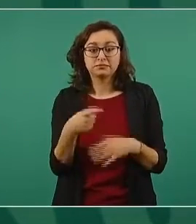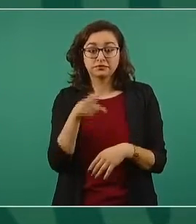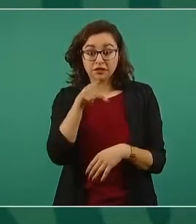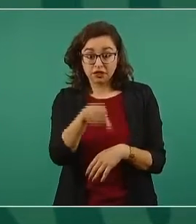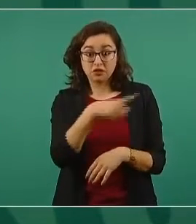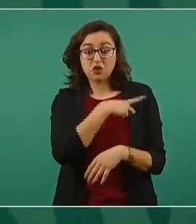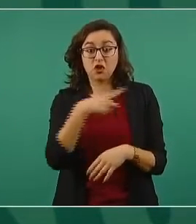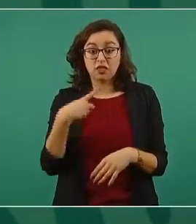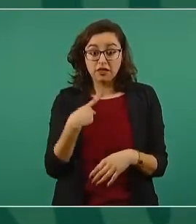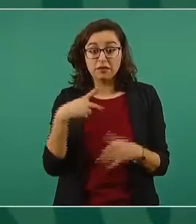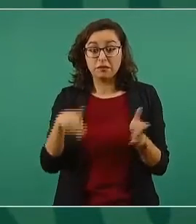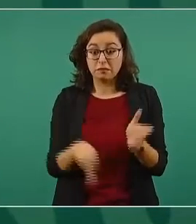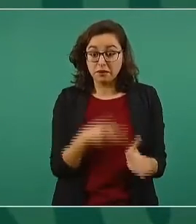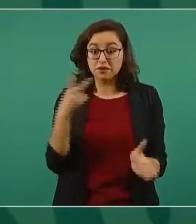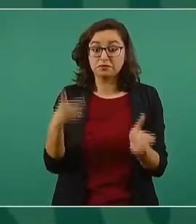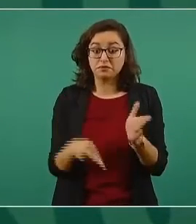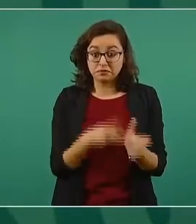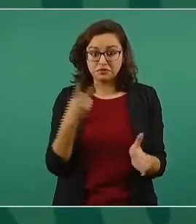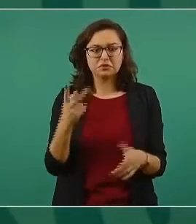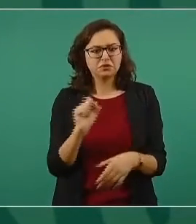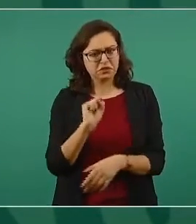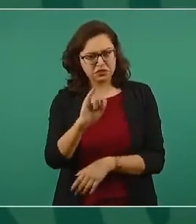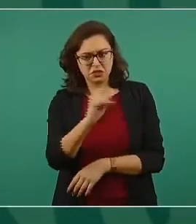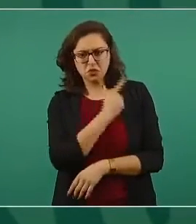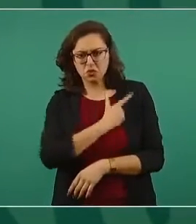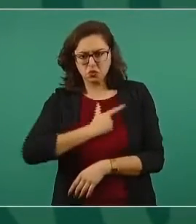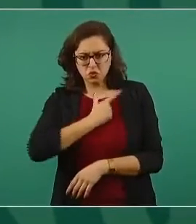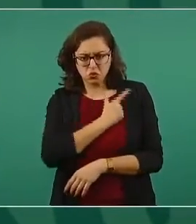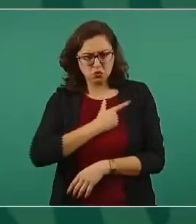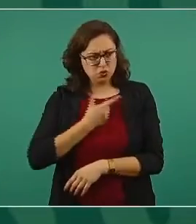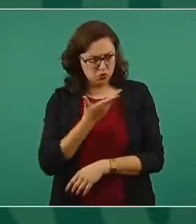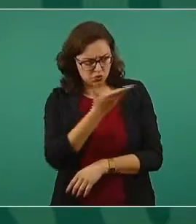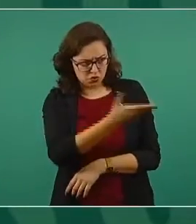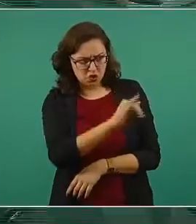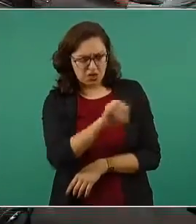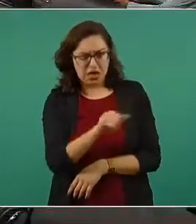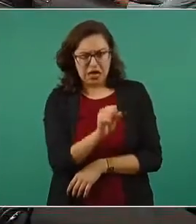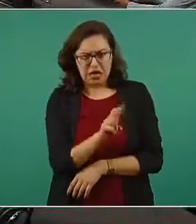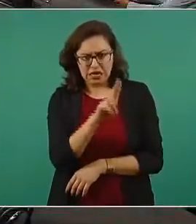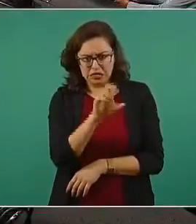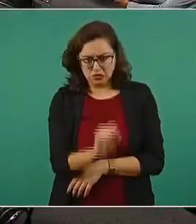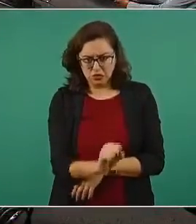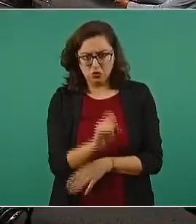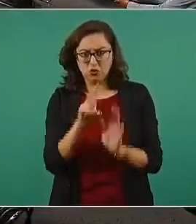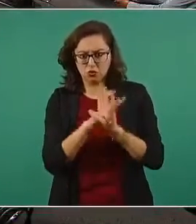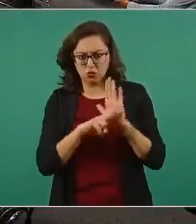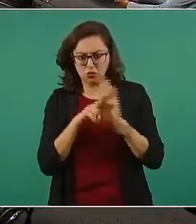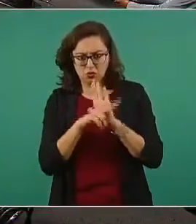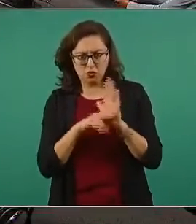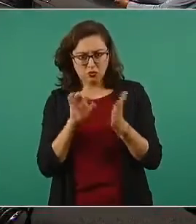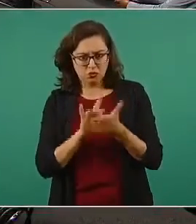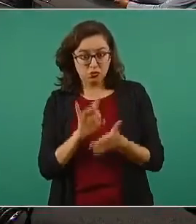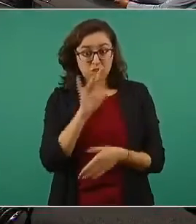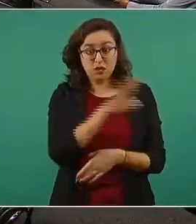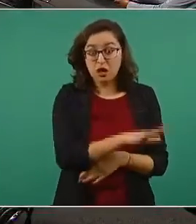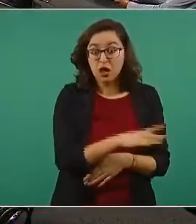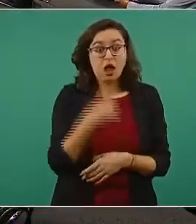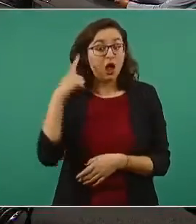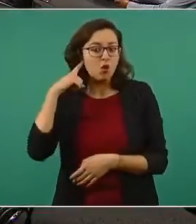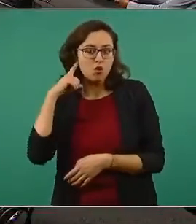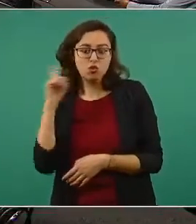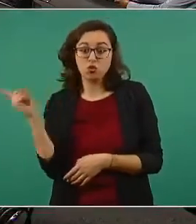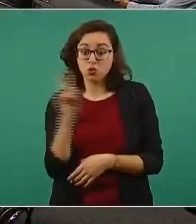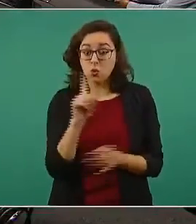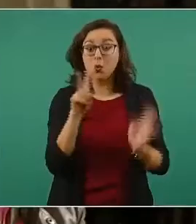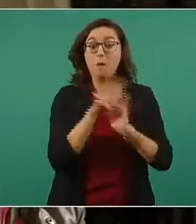repetirlo. Sí, si gusta le podemos pasar el video a Jesús para que lo reproduzcan aquí, porque es un video, no es un audio. O sea,